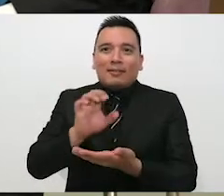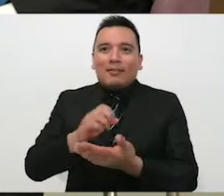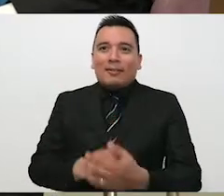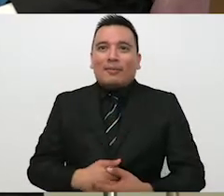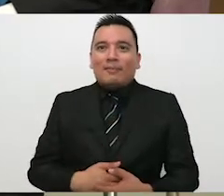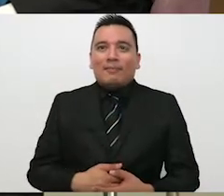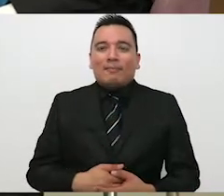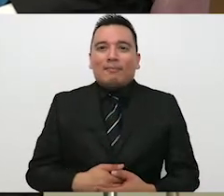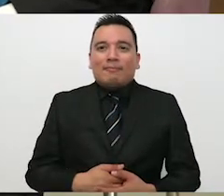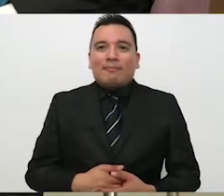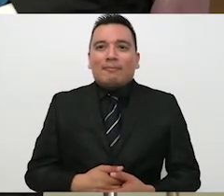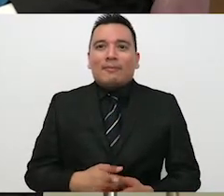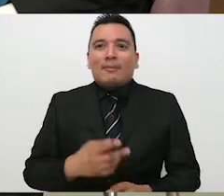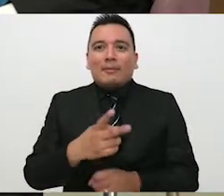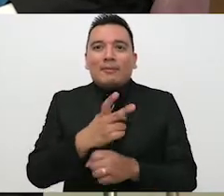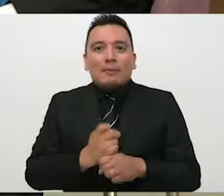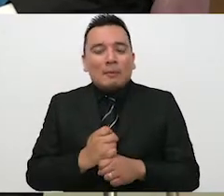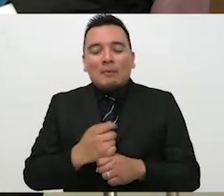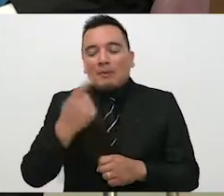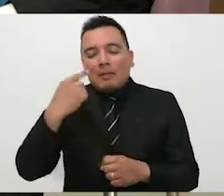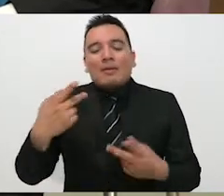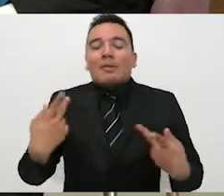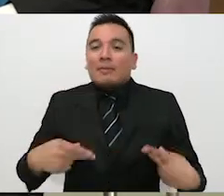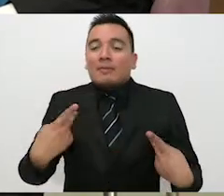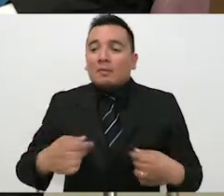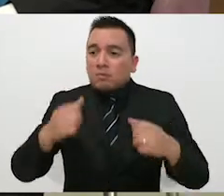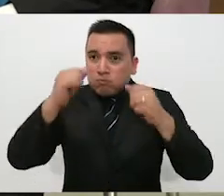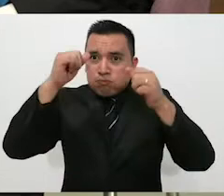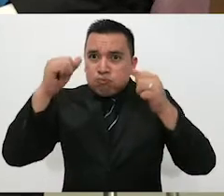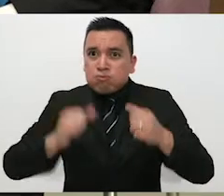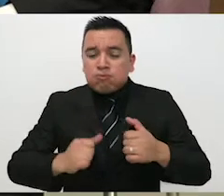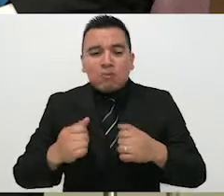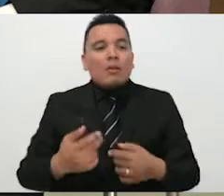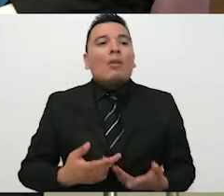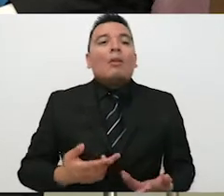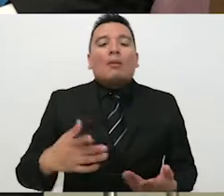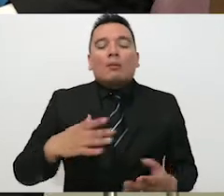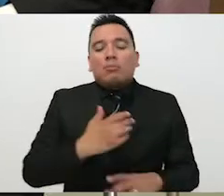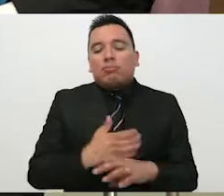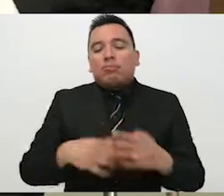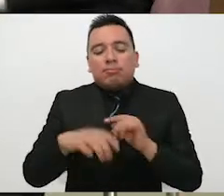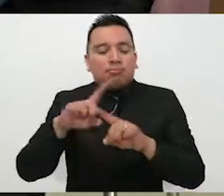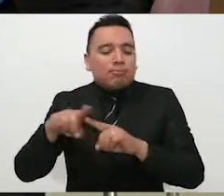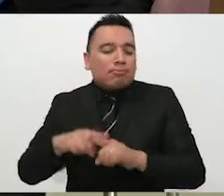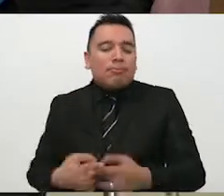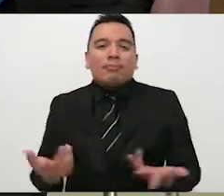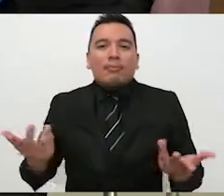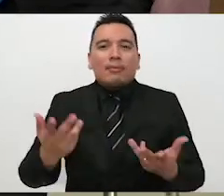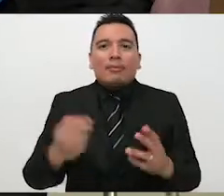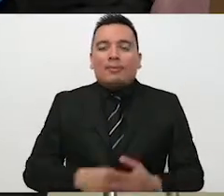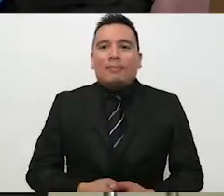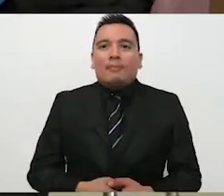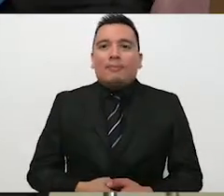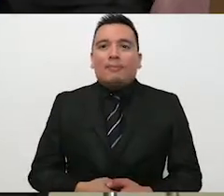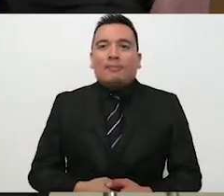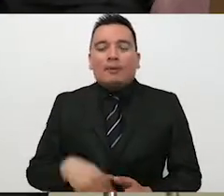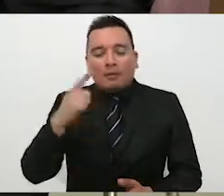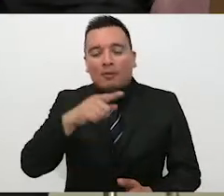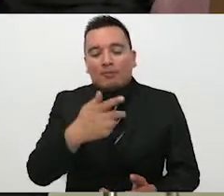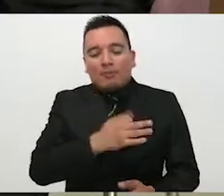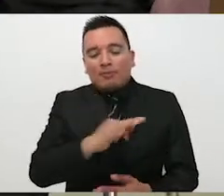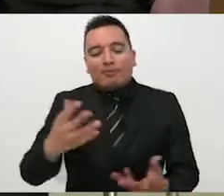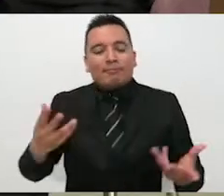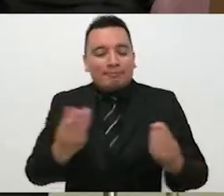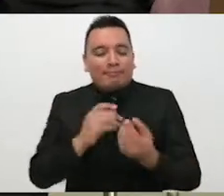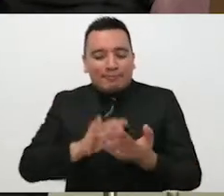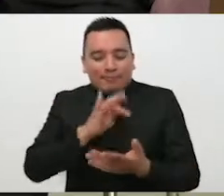invitación está abierta para que estén atentos a las convocatorias y a todas las actividades que tenemos y que puedan participar con nosotros. Muchas gracias. Claro que sí, le